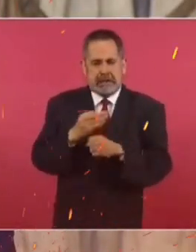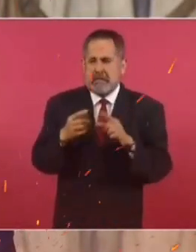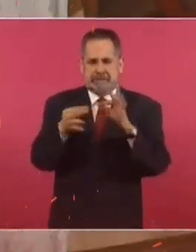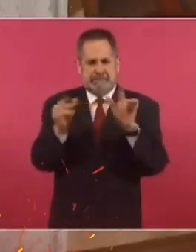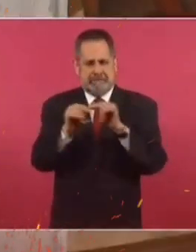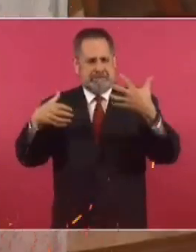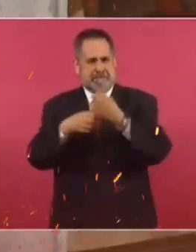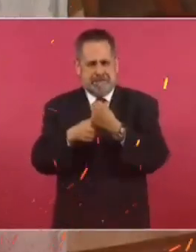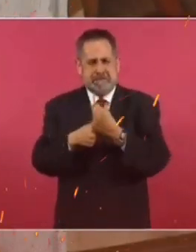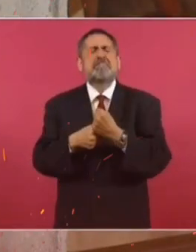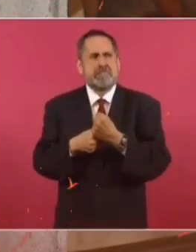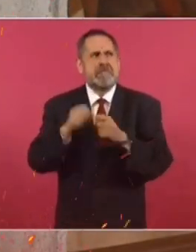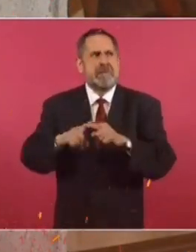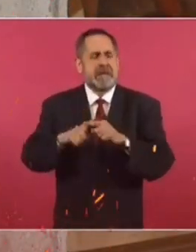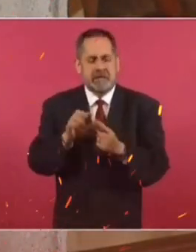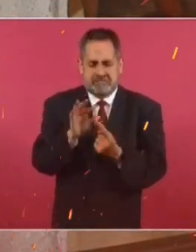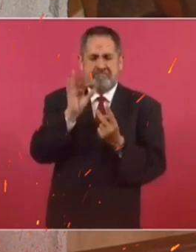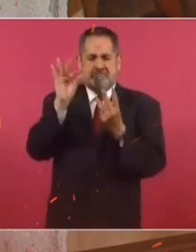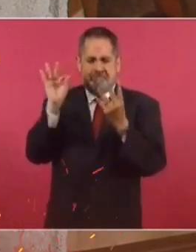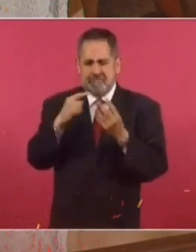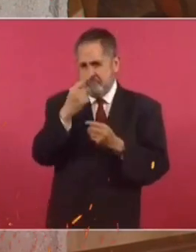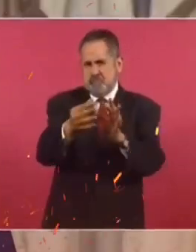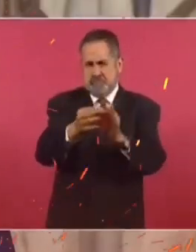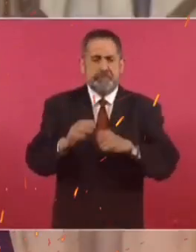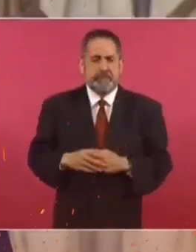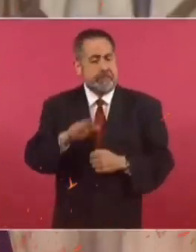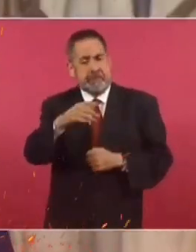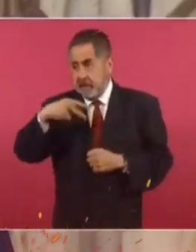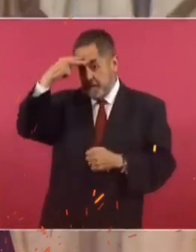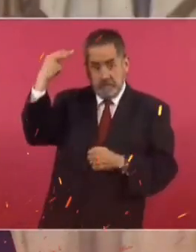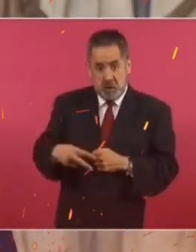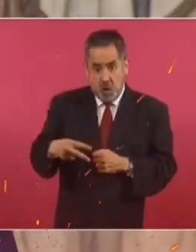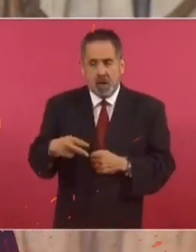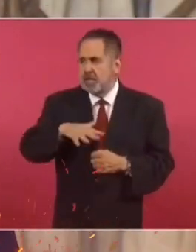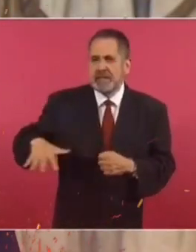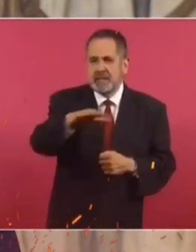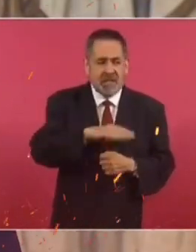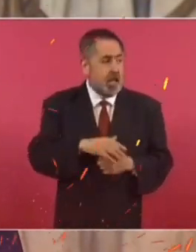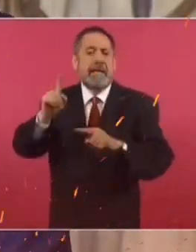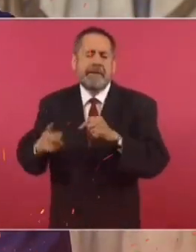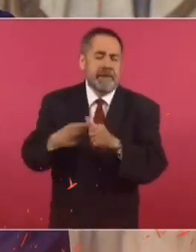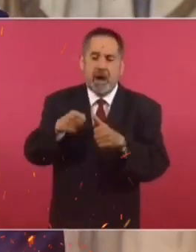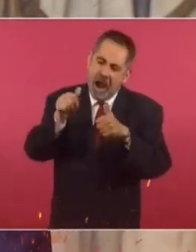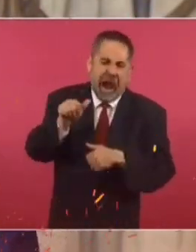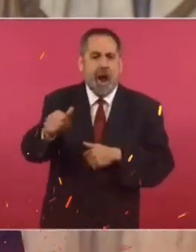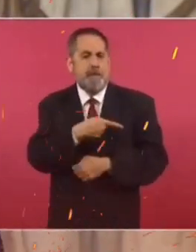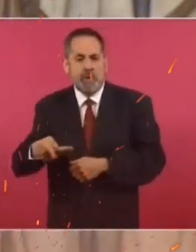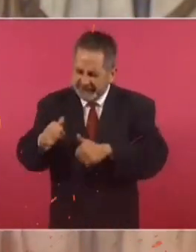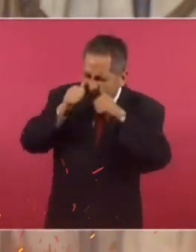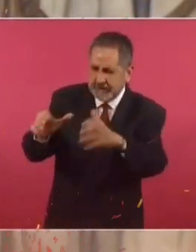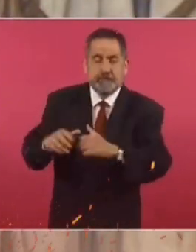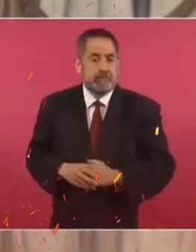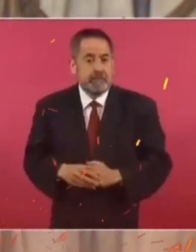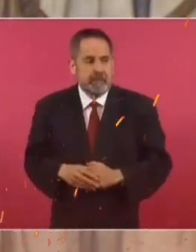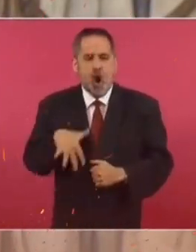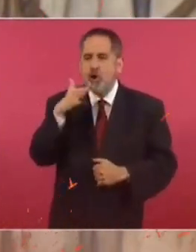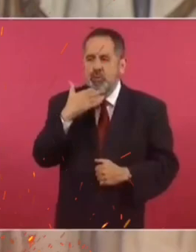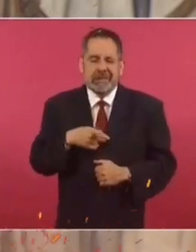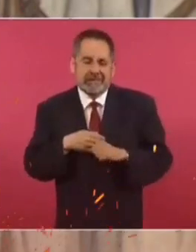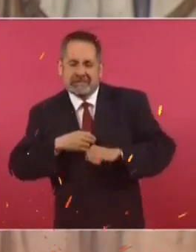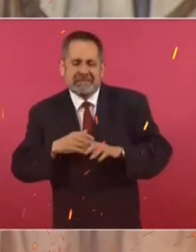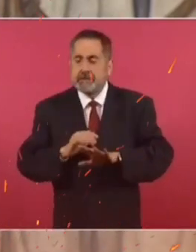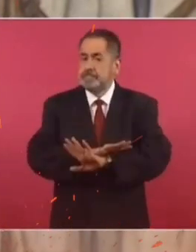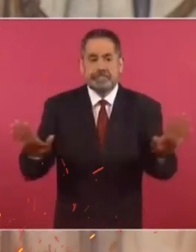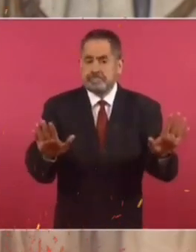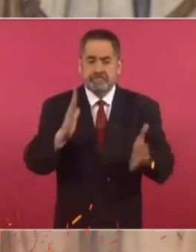síntesis, podemos destacar lo siguiente. En México ya no domina la oligarquía, la corrupción no se tolera, ni hay